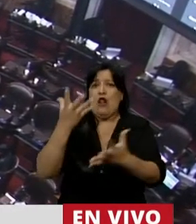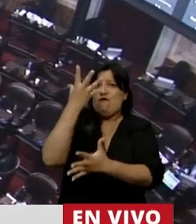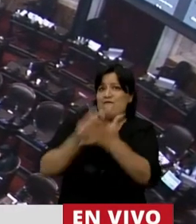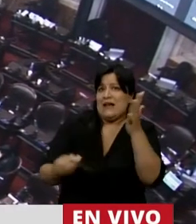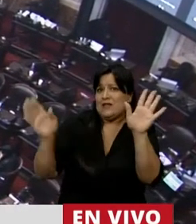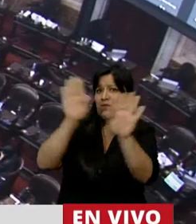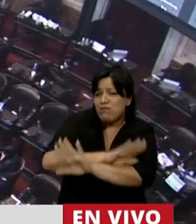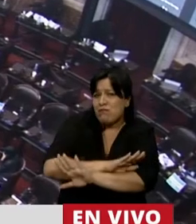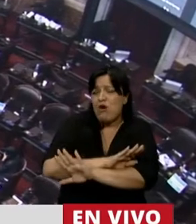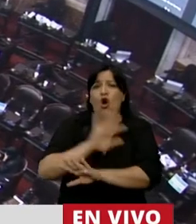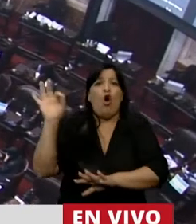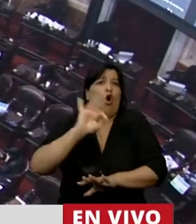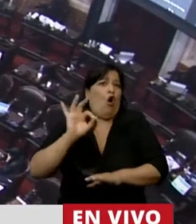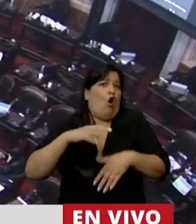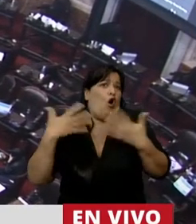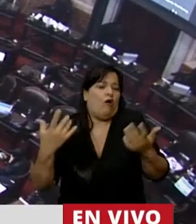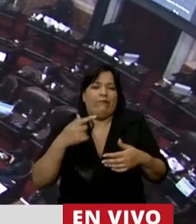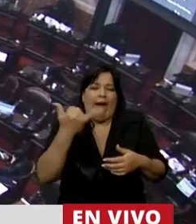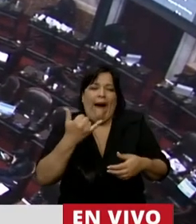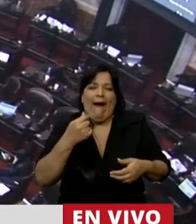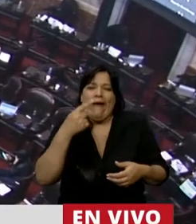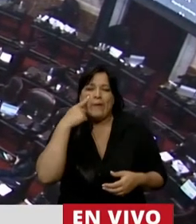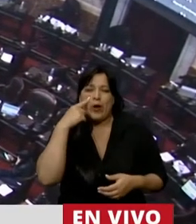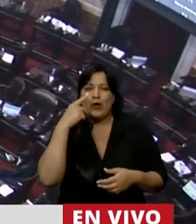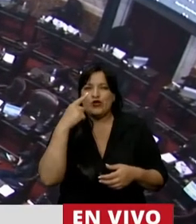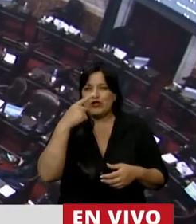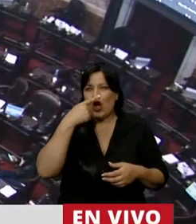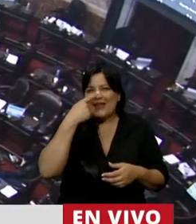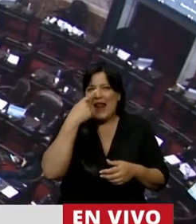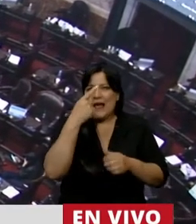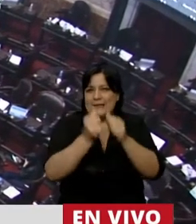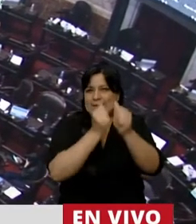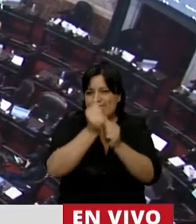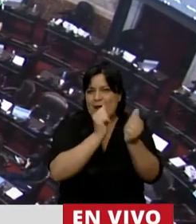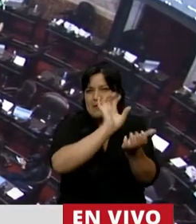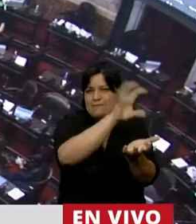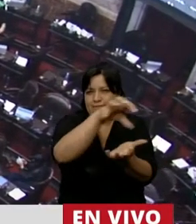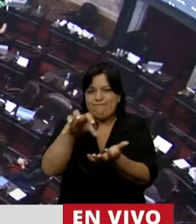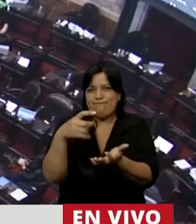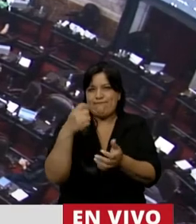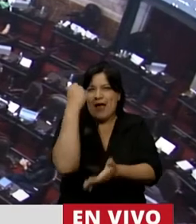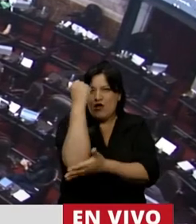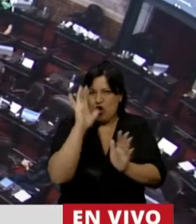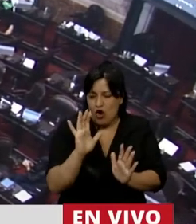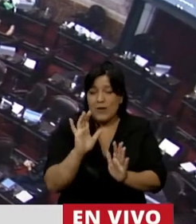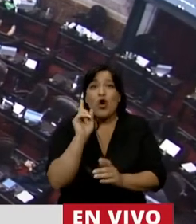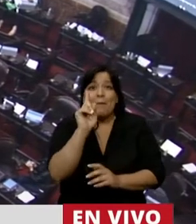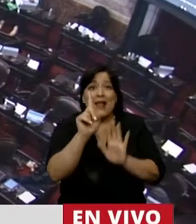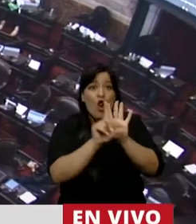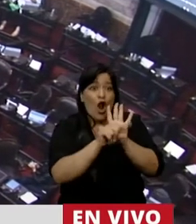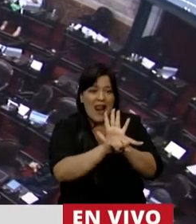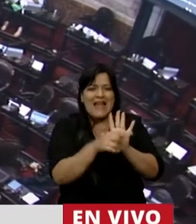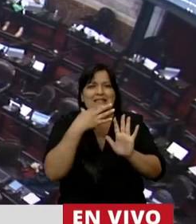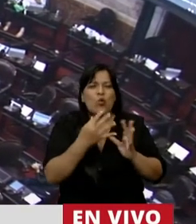o por la acción que persigue intereses económicos injustificables. Pero además esta ley va a